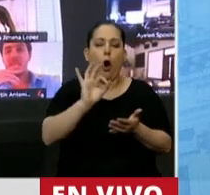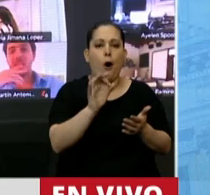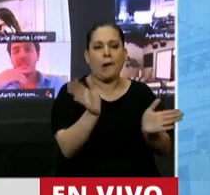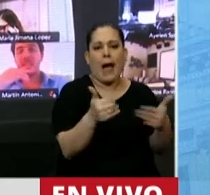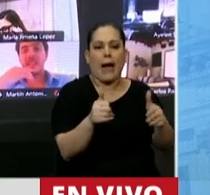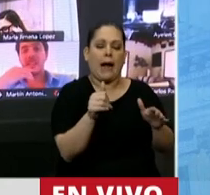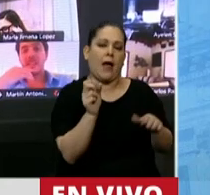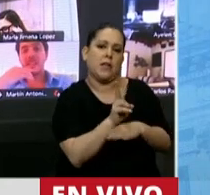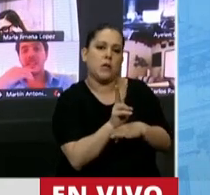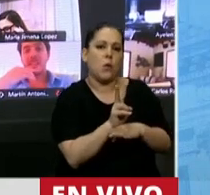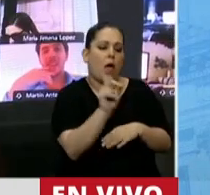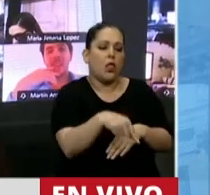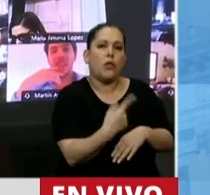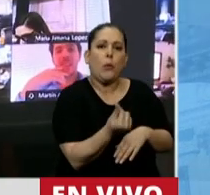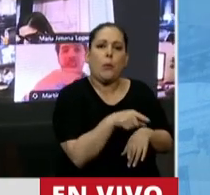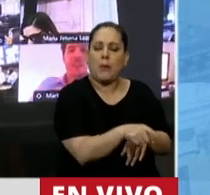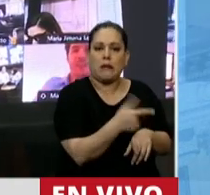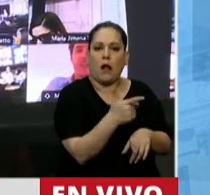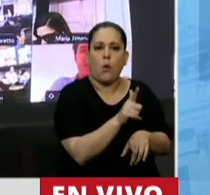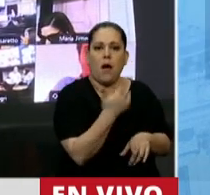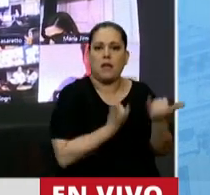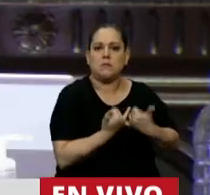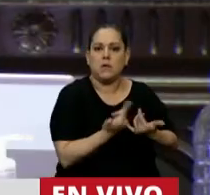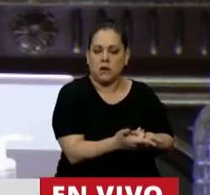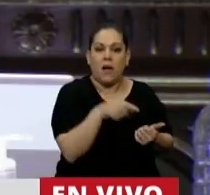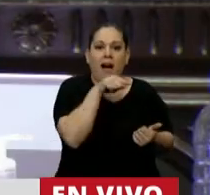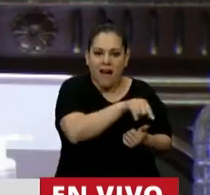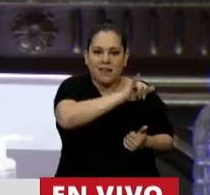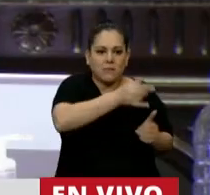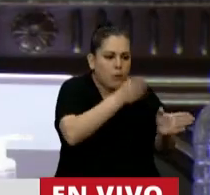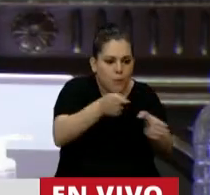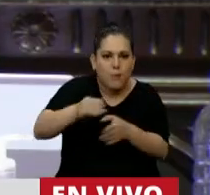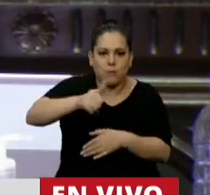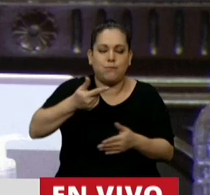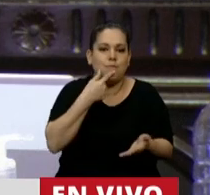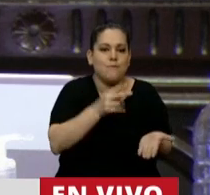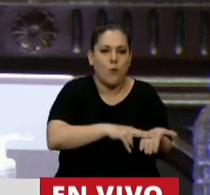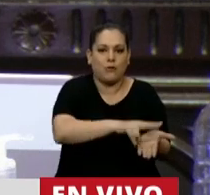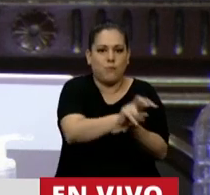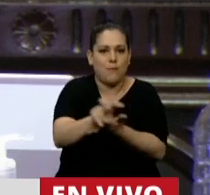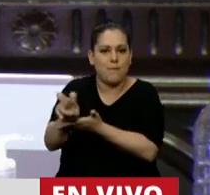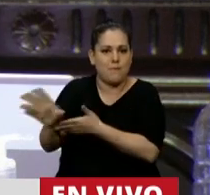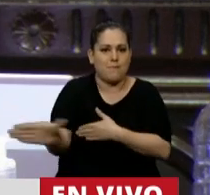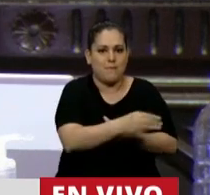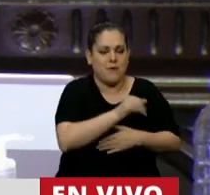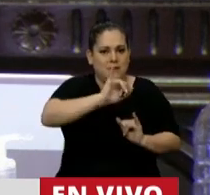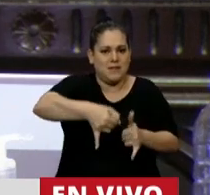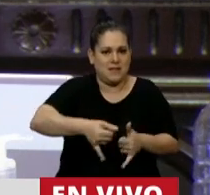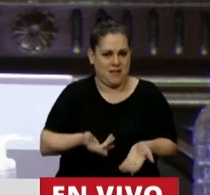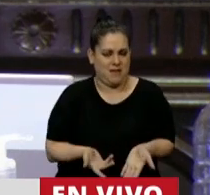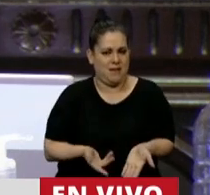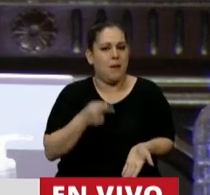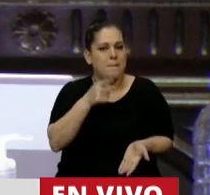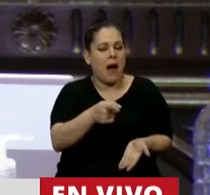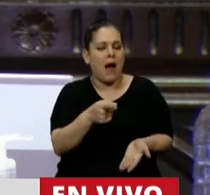sin registrar de dónde provienen. Es allí donde hay que poner el foco, dando una batalla seria contra las formas